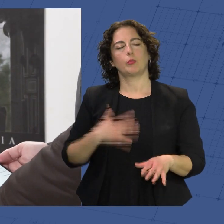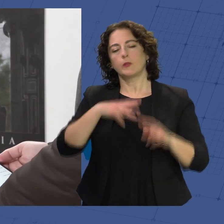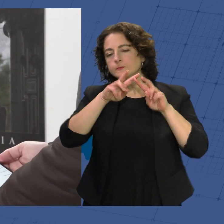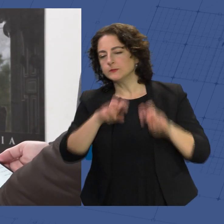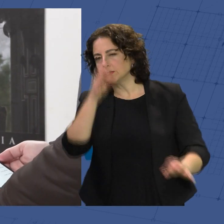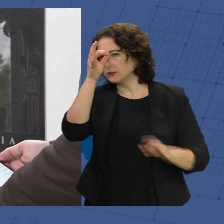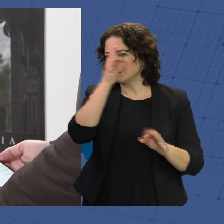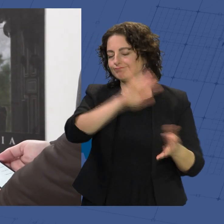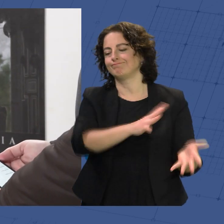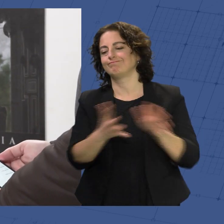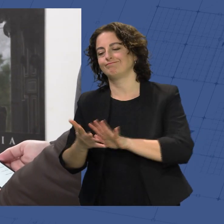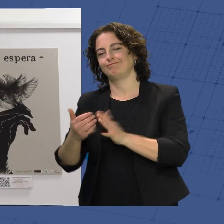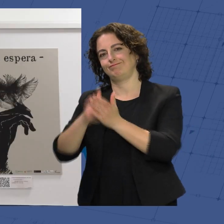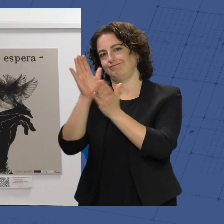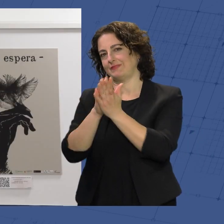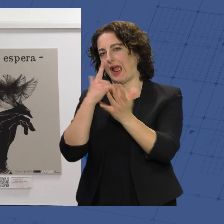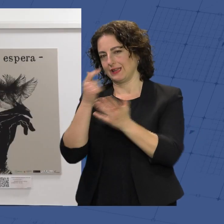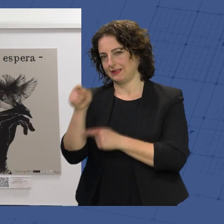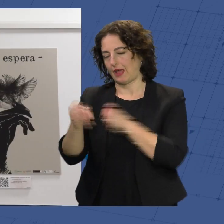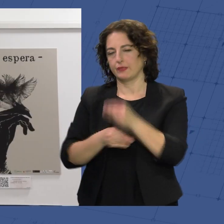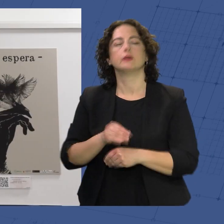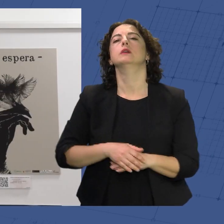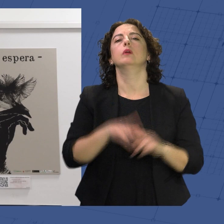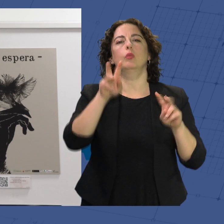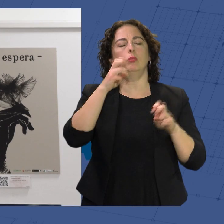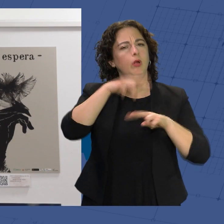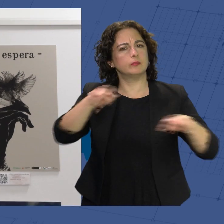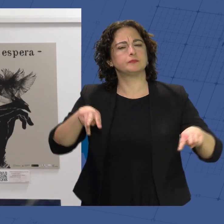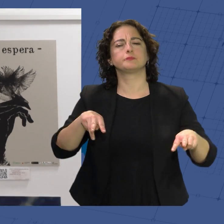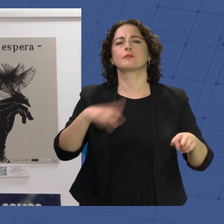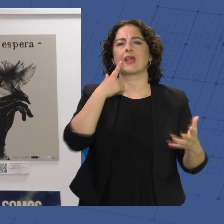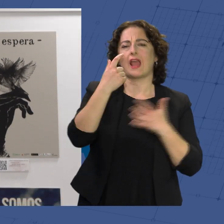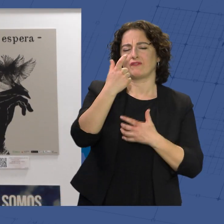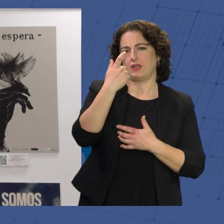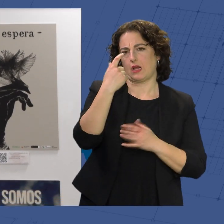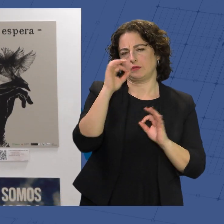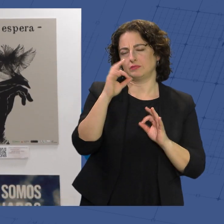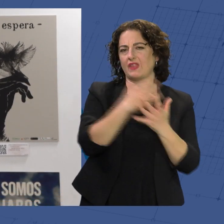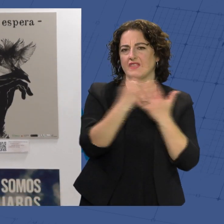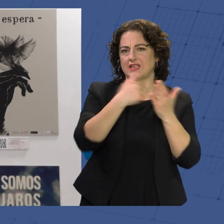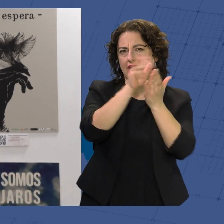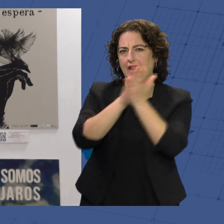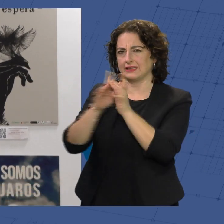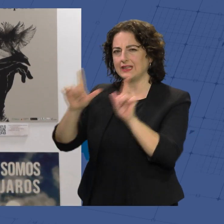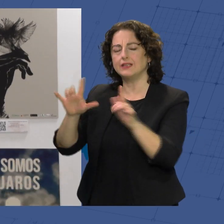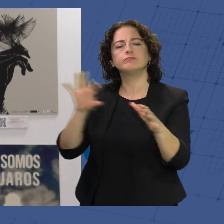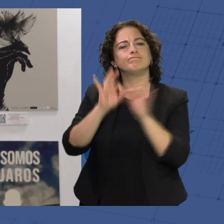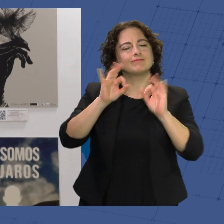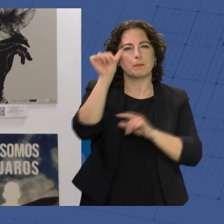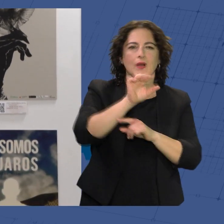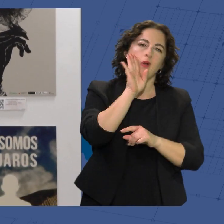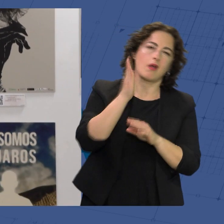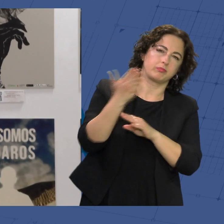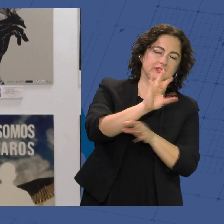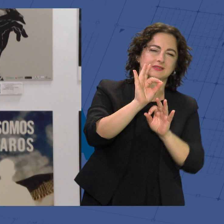para poder hacer estas obras de arte. Se trata de una nueva muestra gráfica cinematográfica de 16 carteles, en torno a las películas presentadas a la